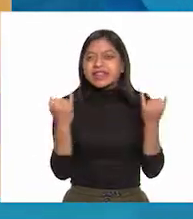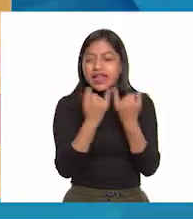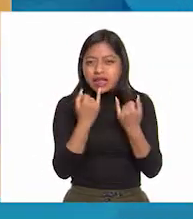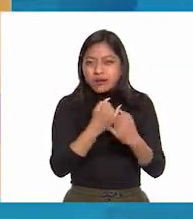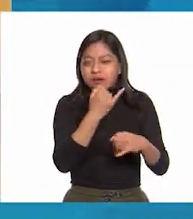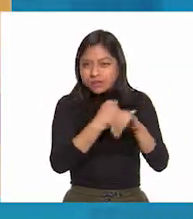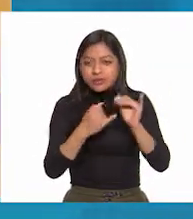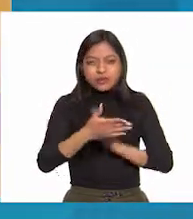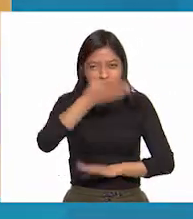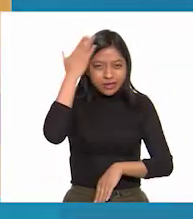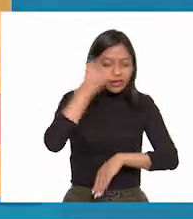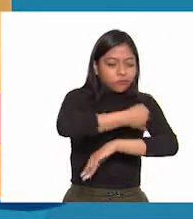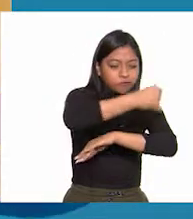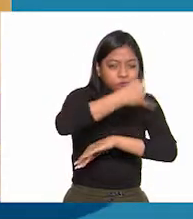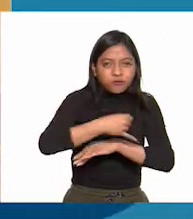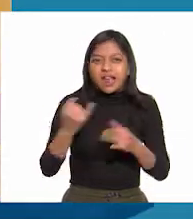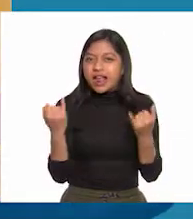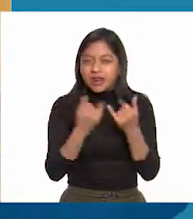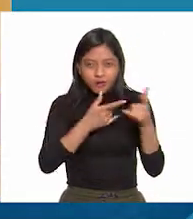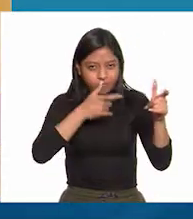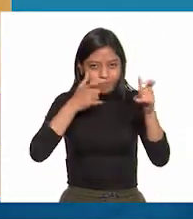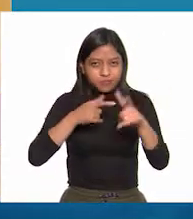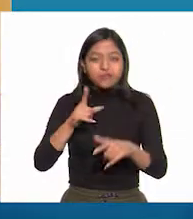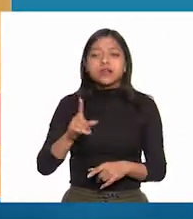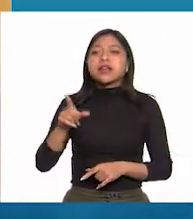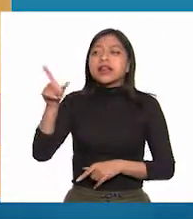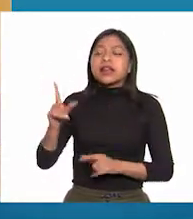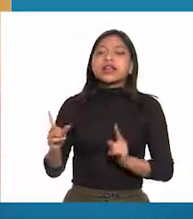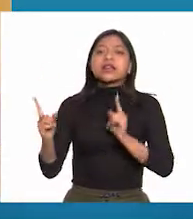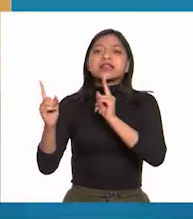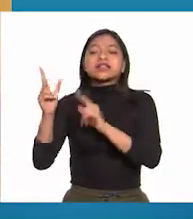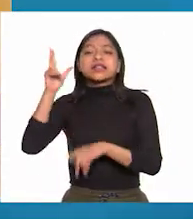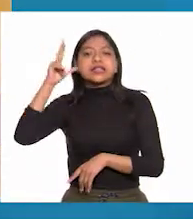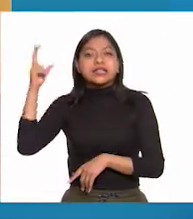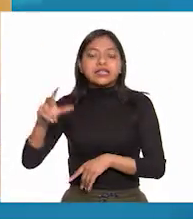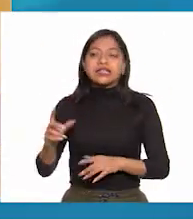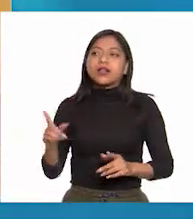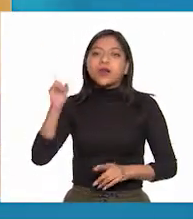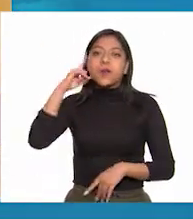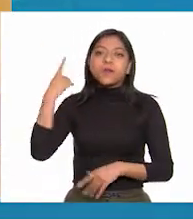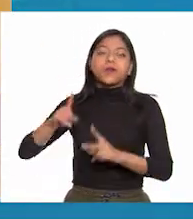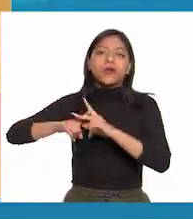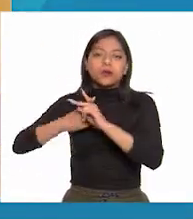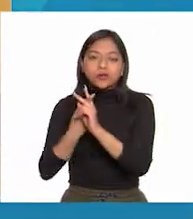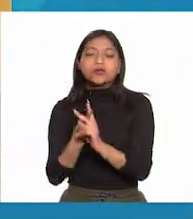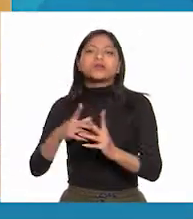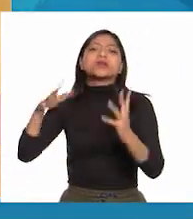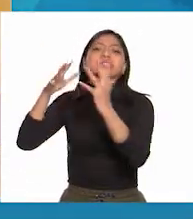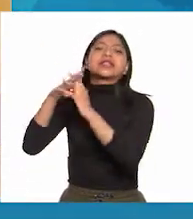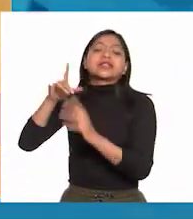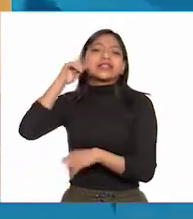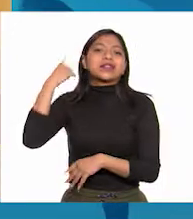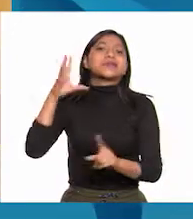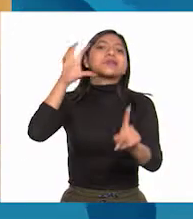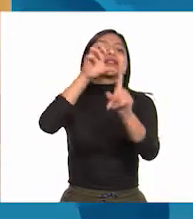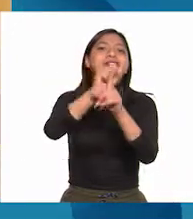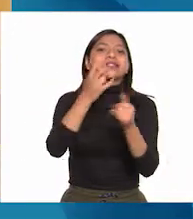labranza y una que otra arma, y siguieron a Hidalgo dando inicio a la lucha por la independencia.